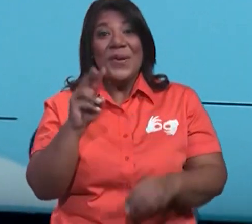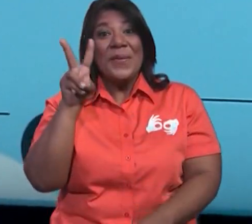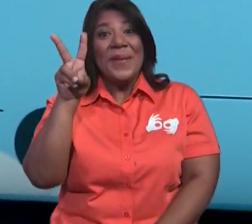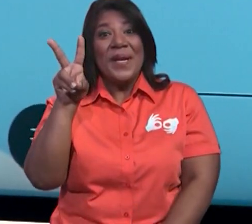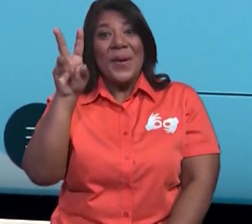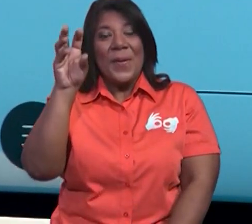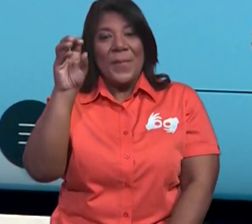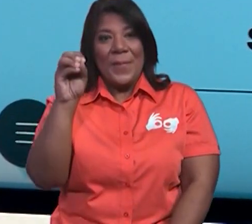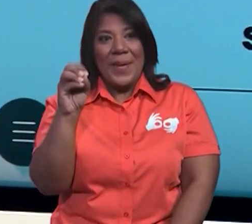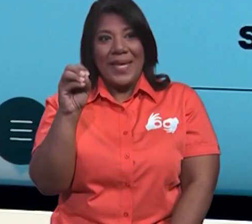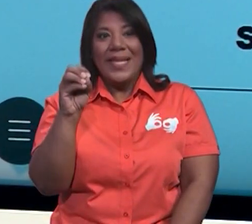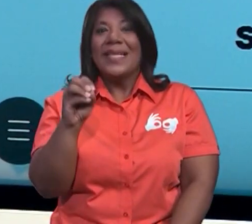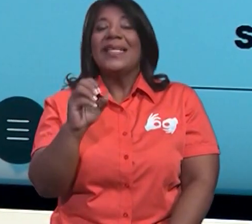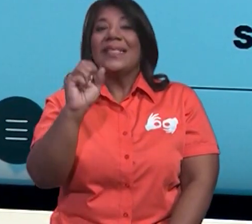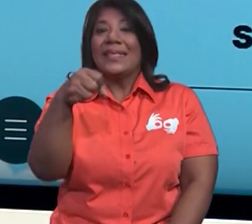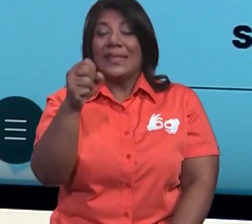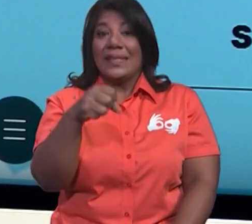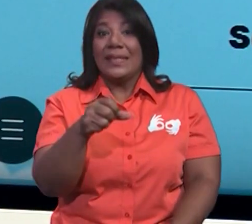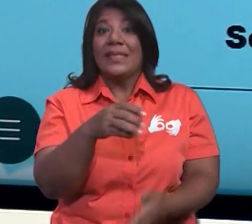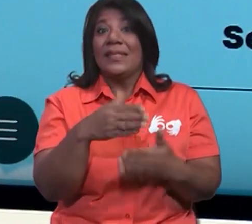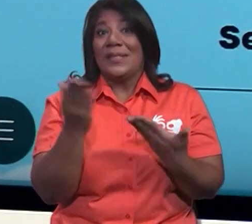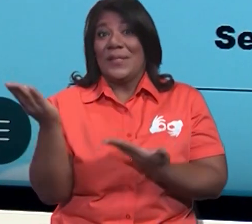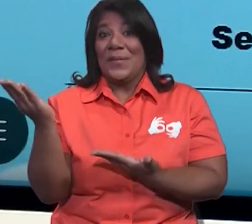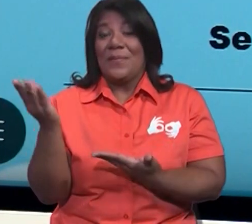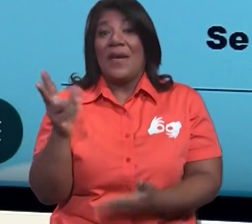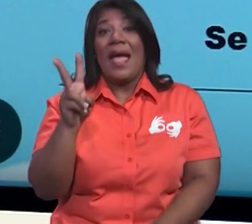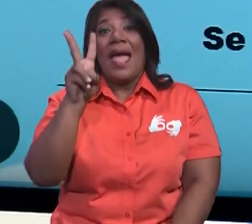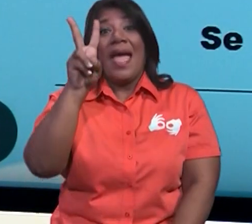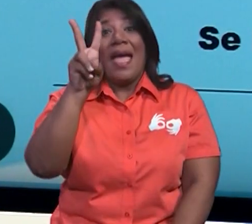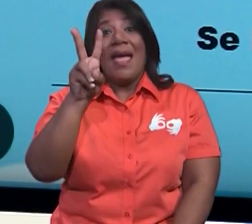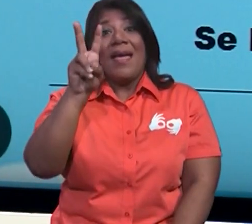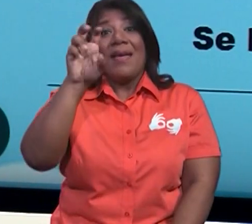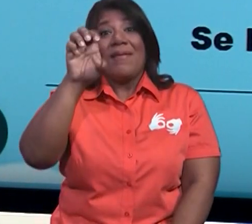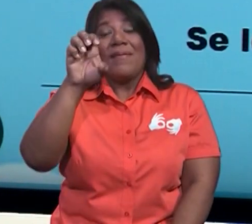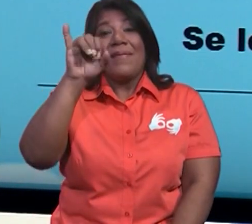Se lee y se escribe así. 20.